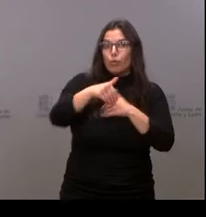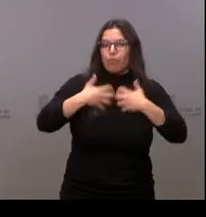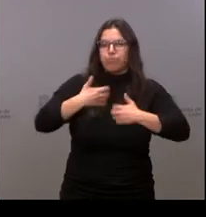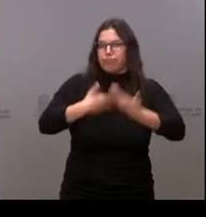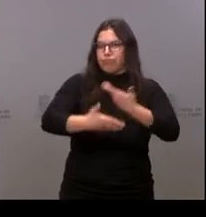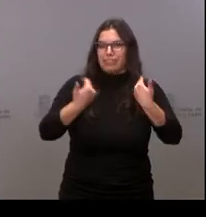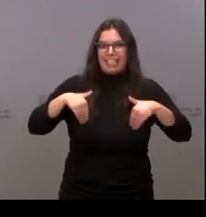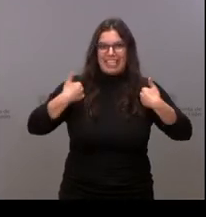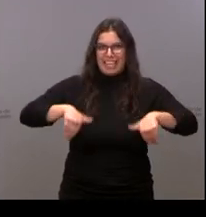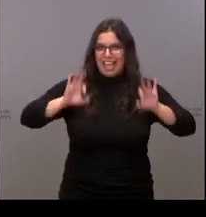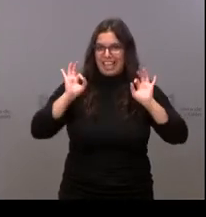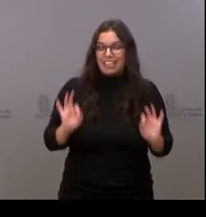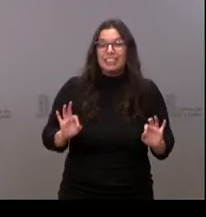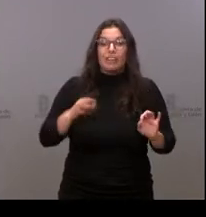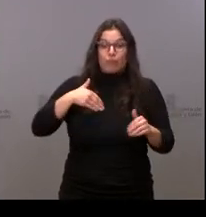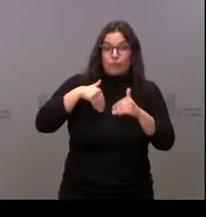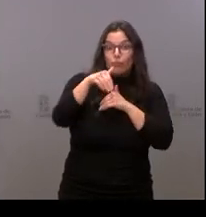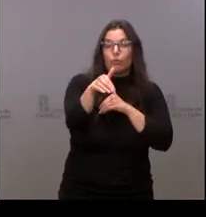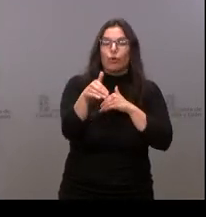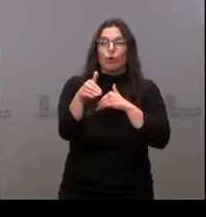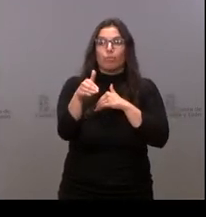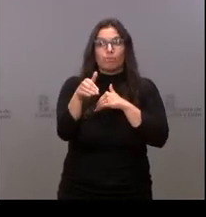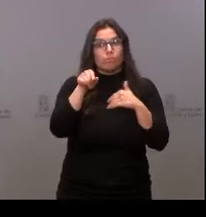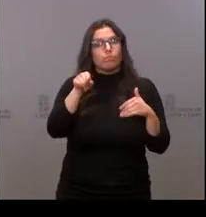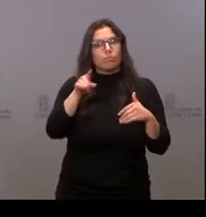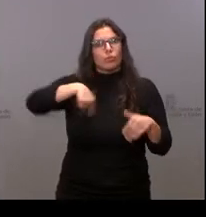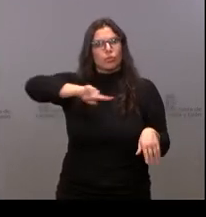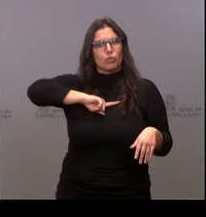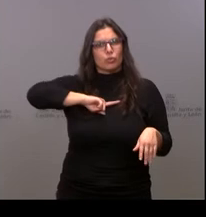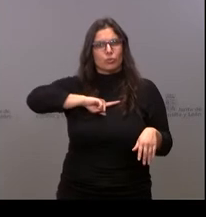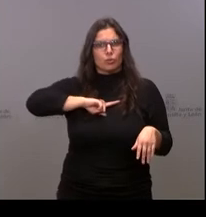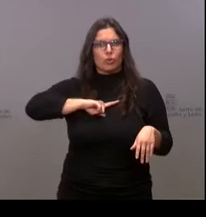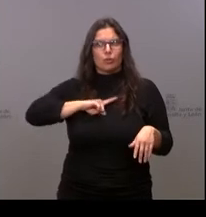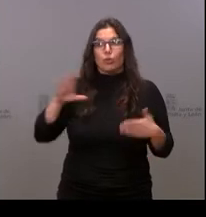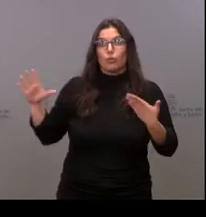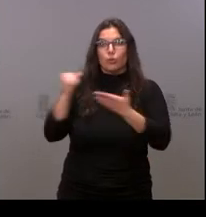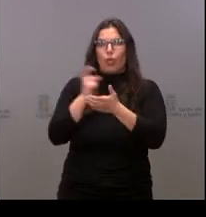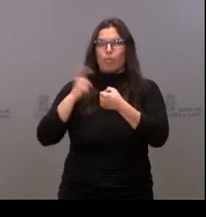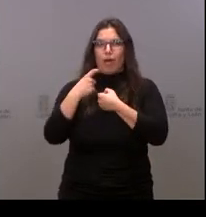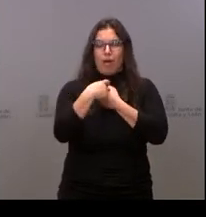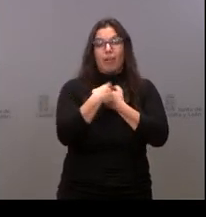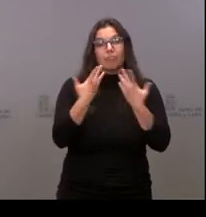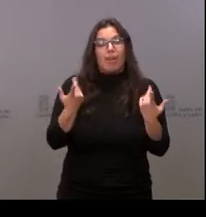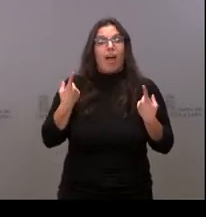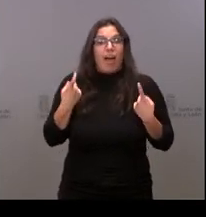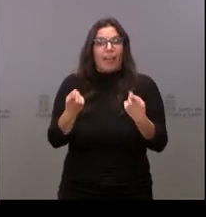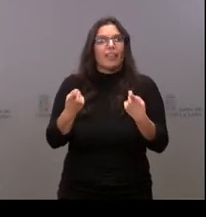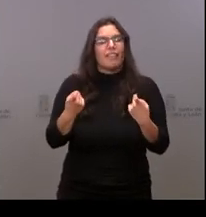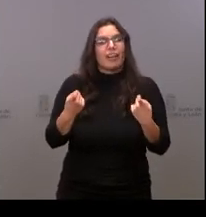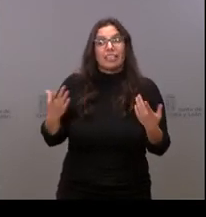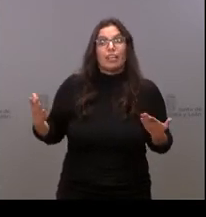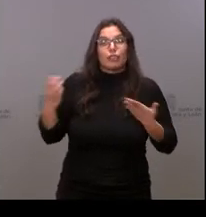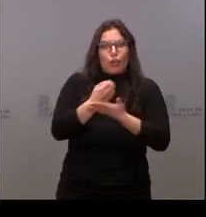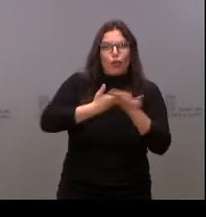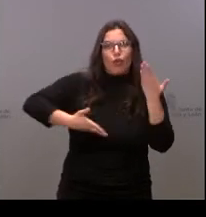es una realidad, un futuro en el que estamos todos presentes y es necesario estar todos